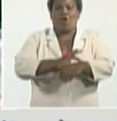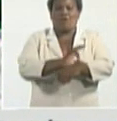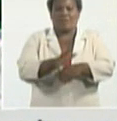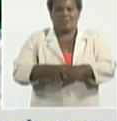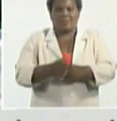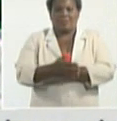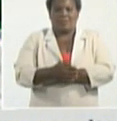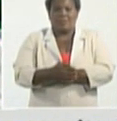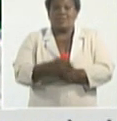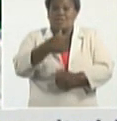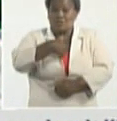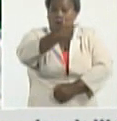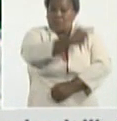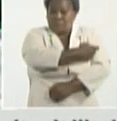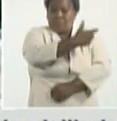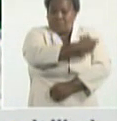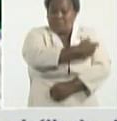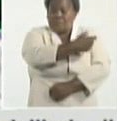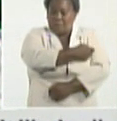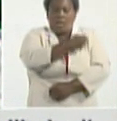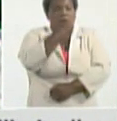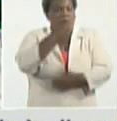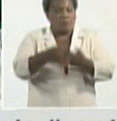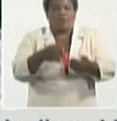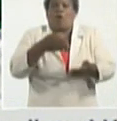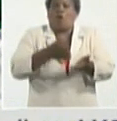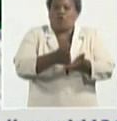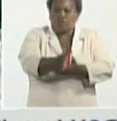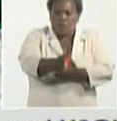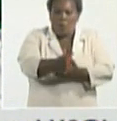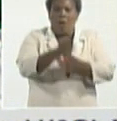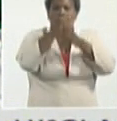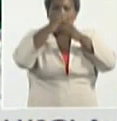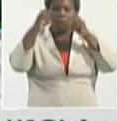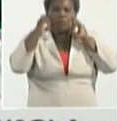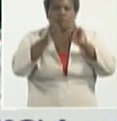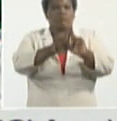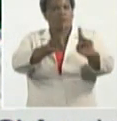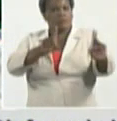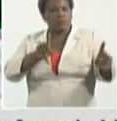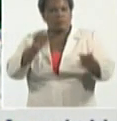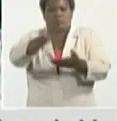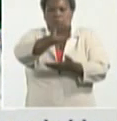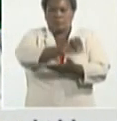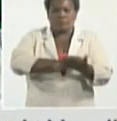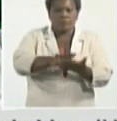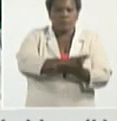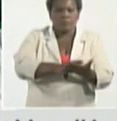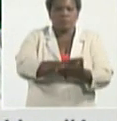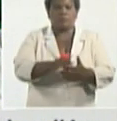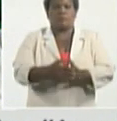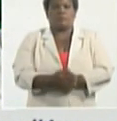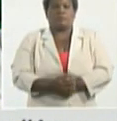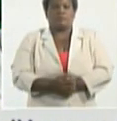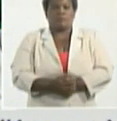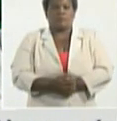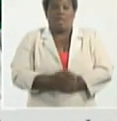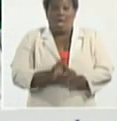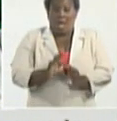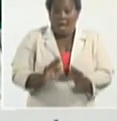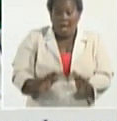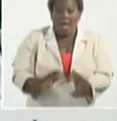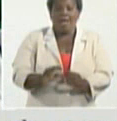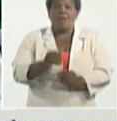lo que se ha visto hasta ahora y debe ser así cada vez más que no debo devolucionar hacia los